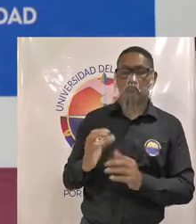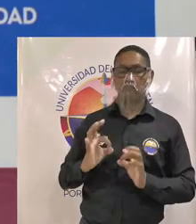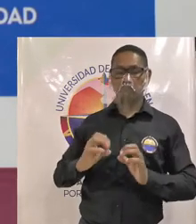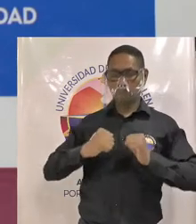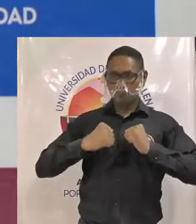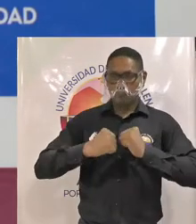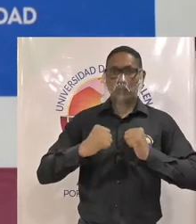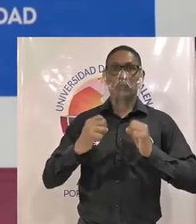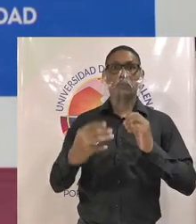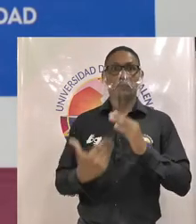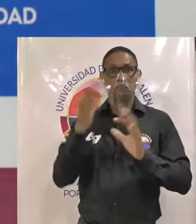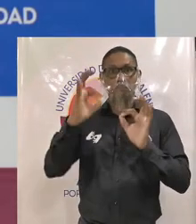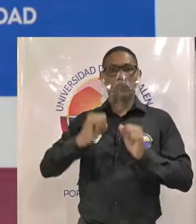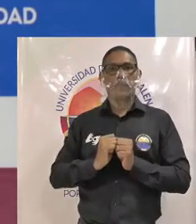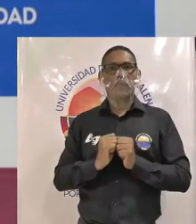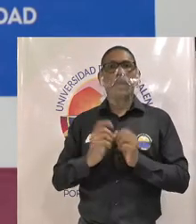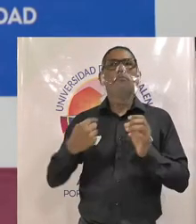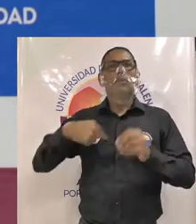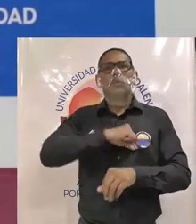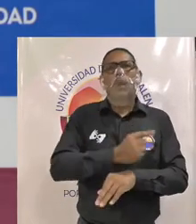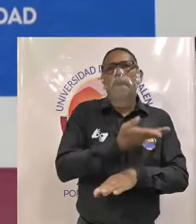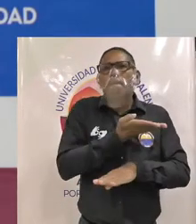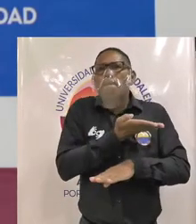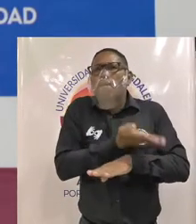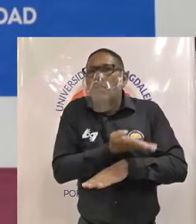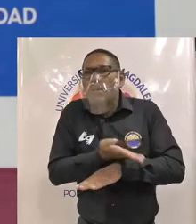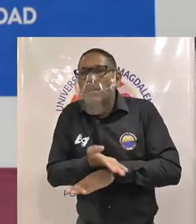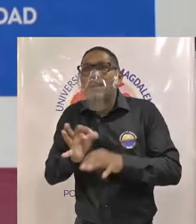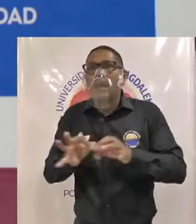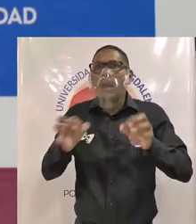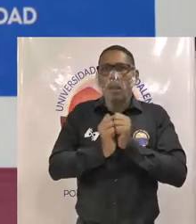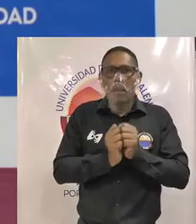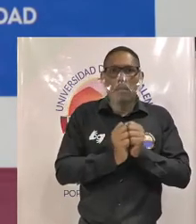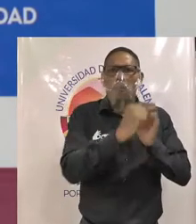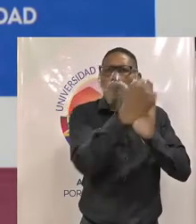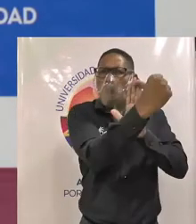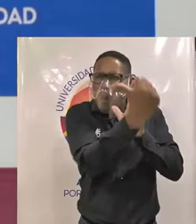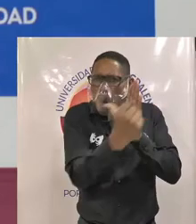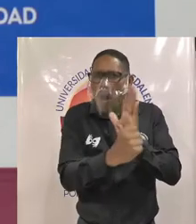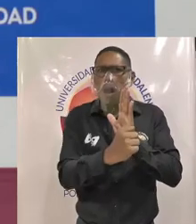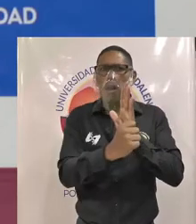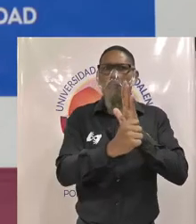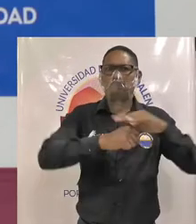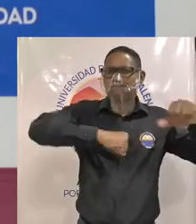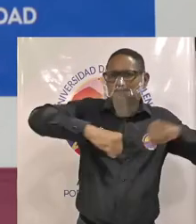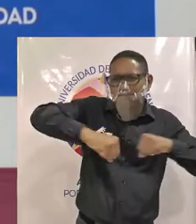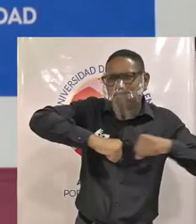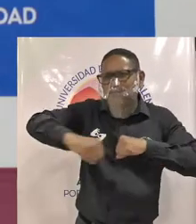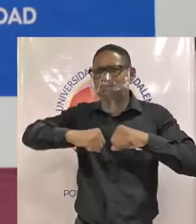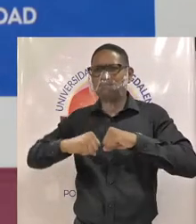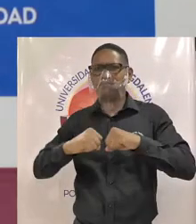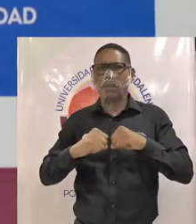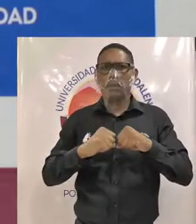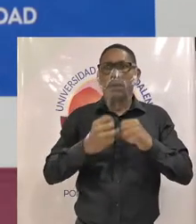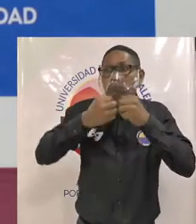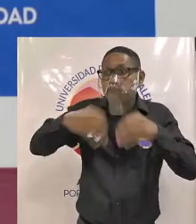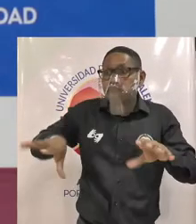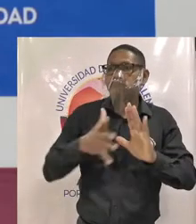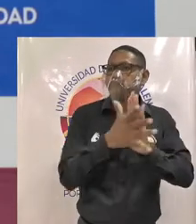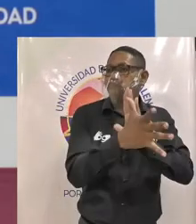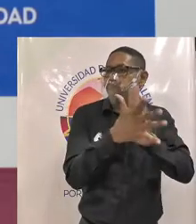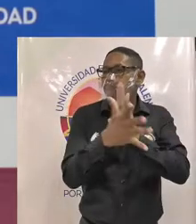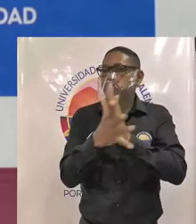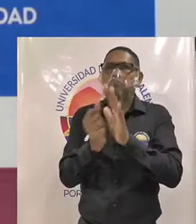queremos también o proponemos divulgar oportunamente los programas y actividades de movilidad que haya para los profesores